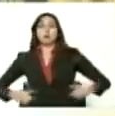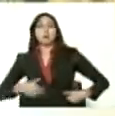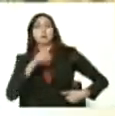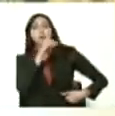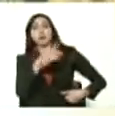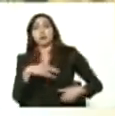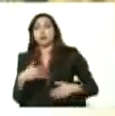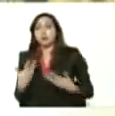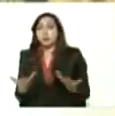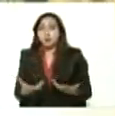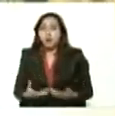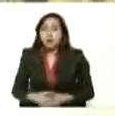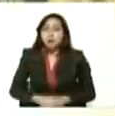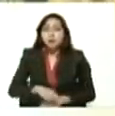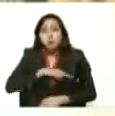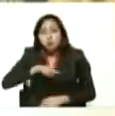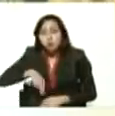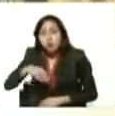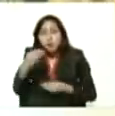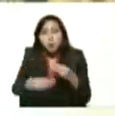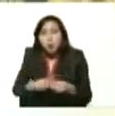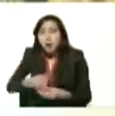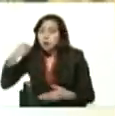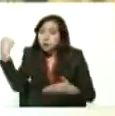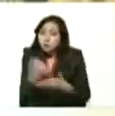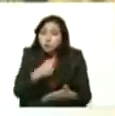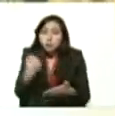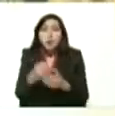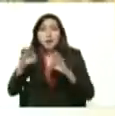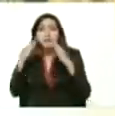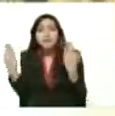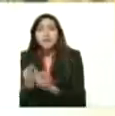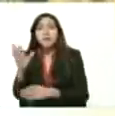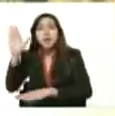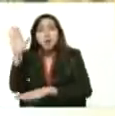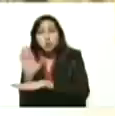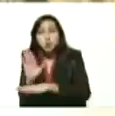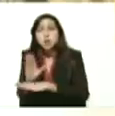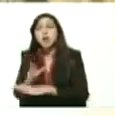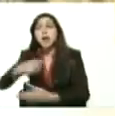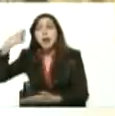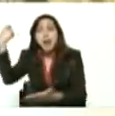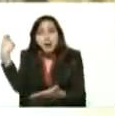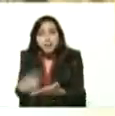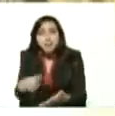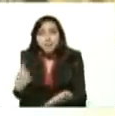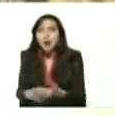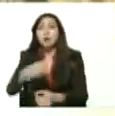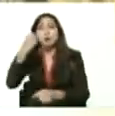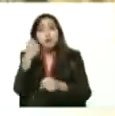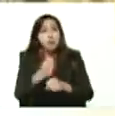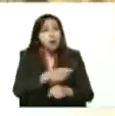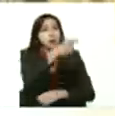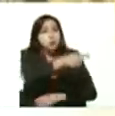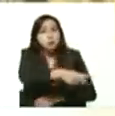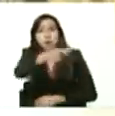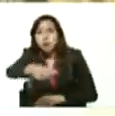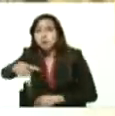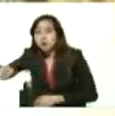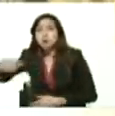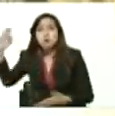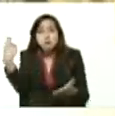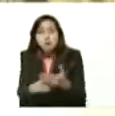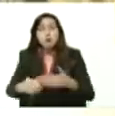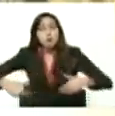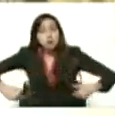hemos hecho! Para proteger el ingreso de la familia, para proteger el ingreso del trabajador y la trabajadora, tremendo